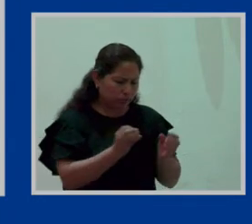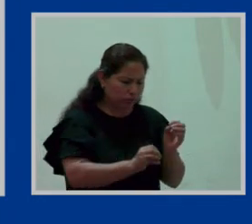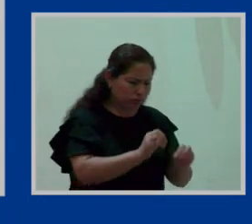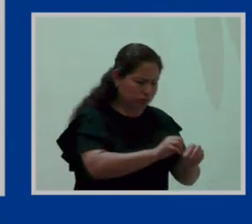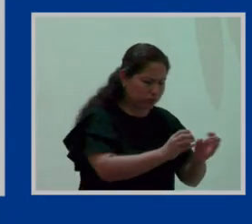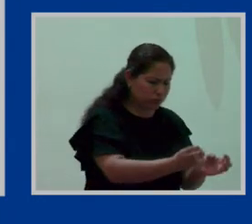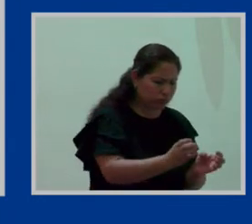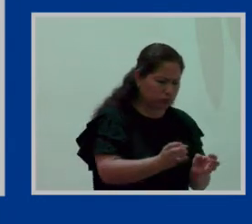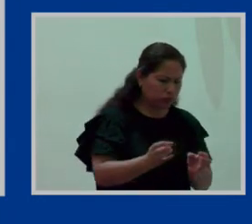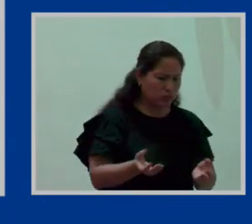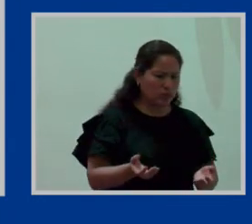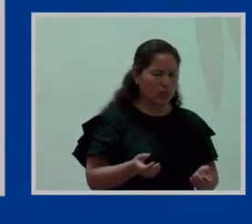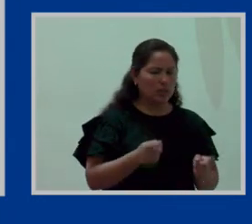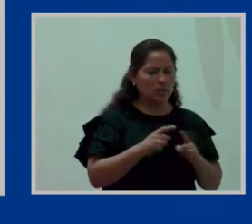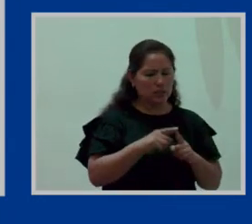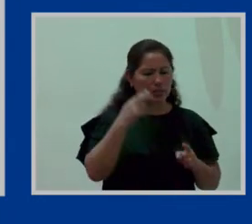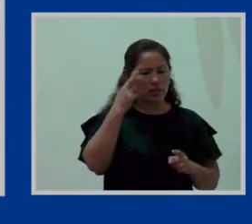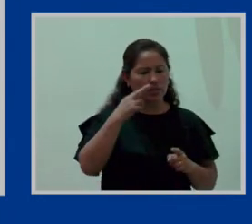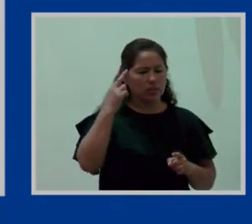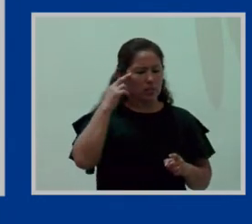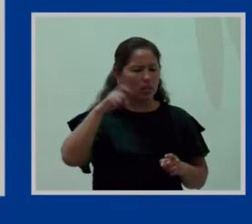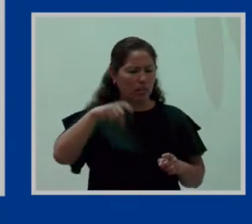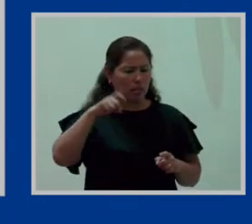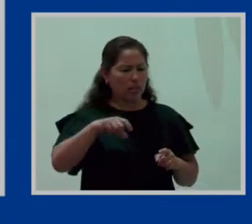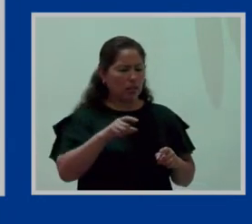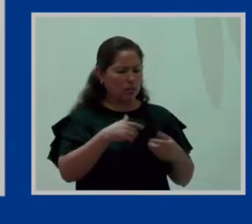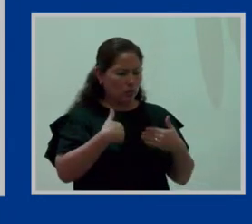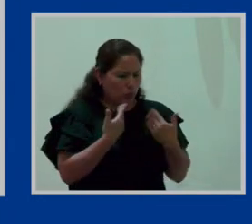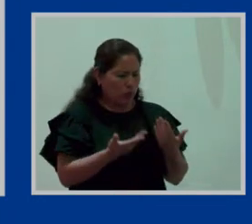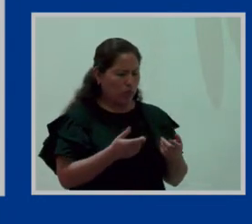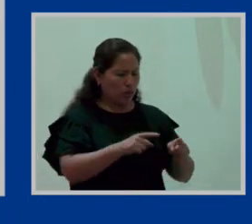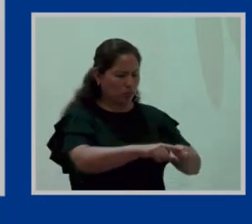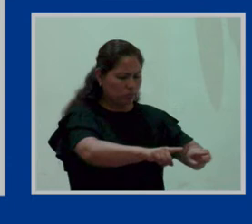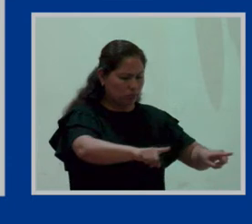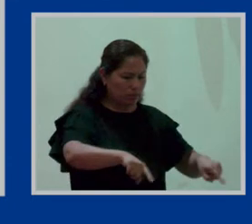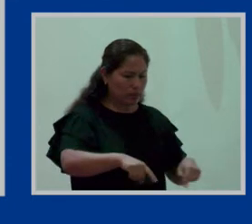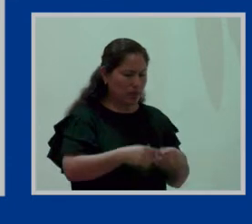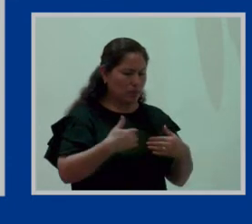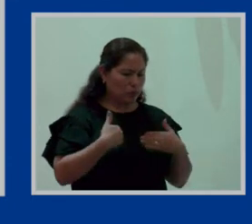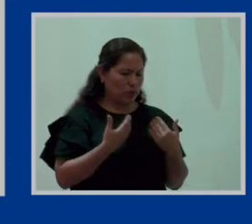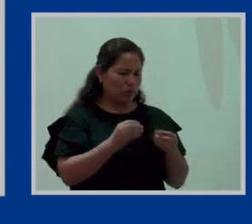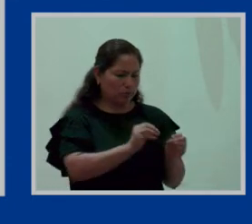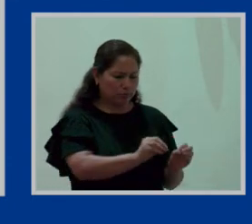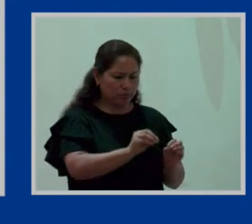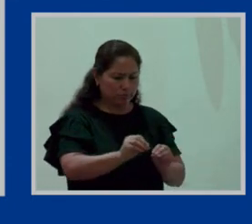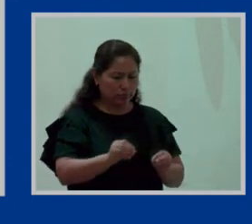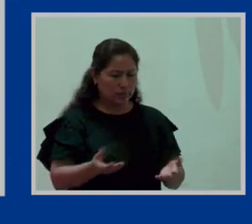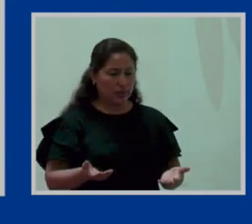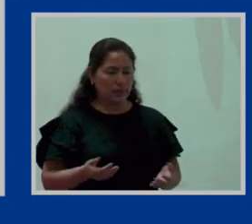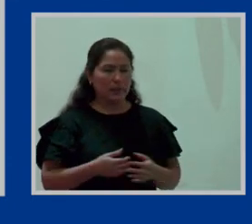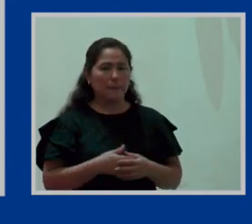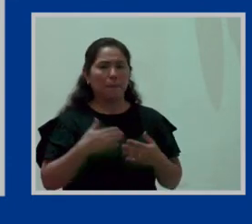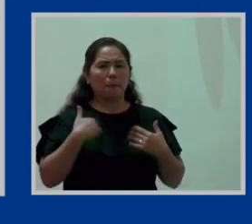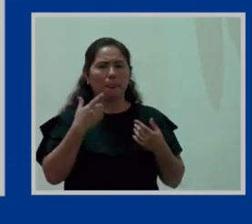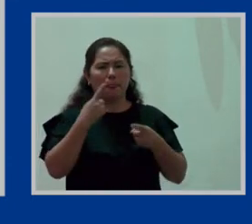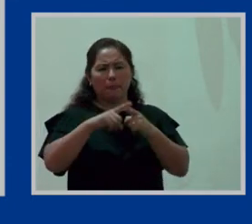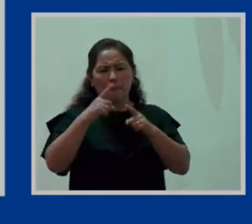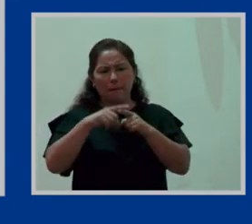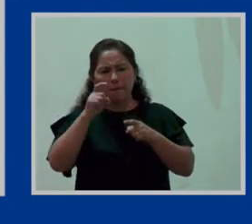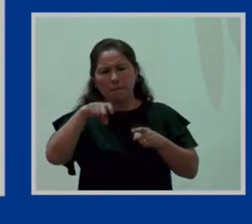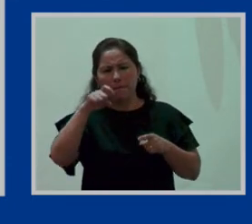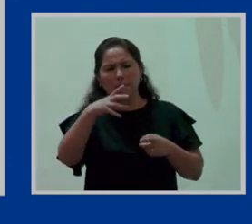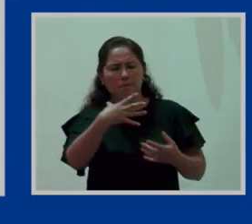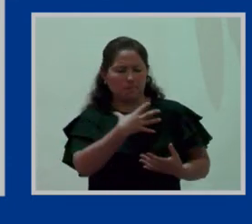Y por lo tanto, tienen la necesidad de poderlos tener lo más cerca posible, por todo lo que implica el proceso de